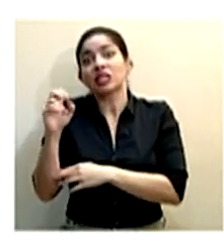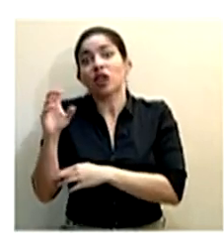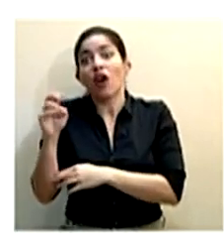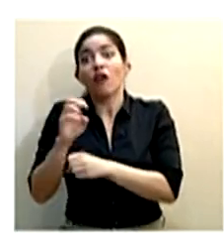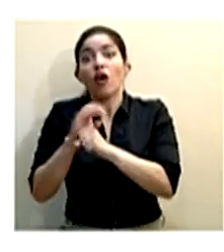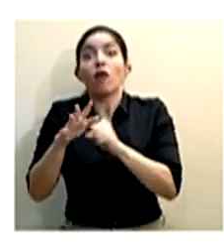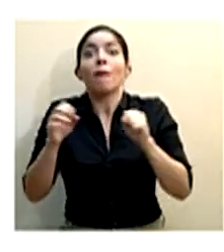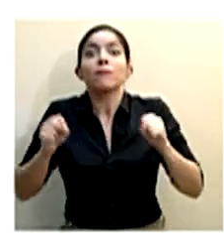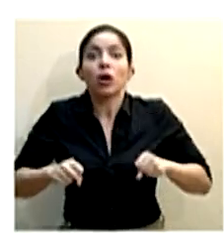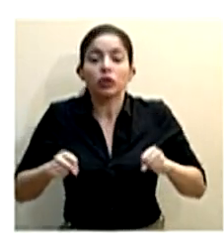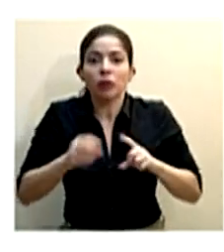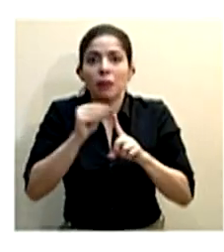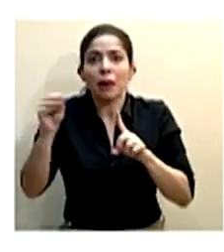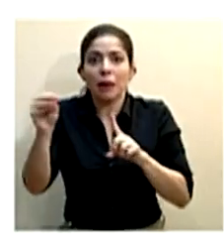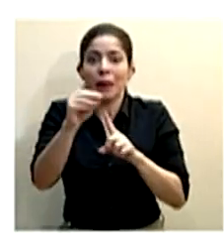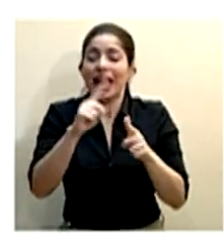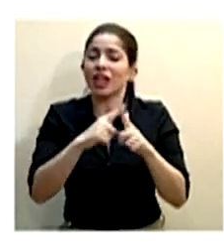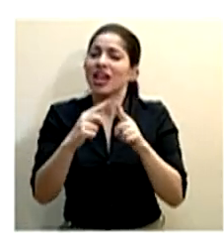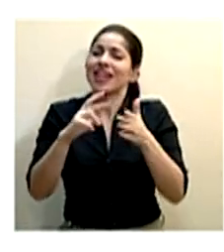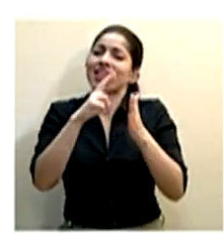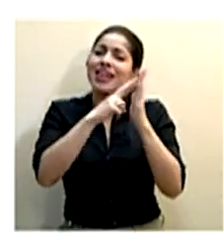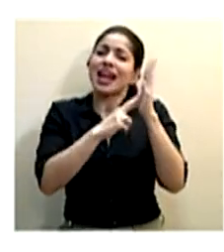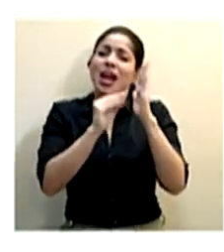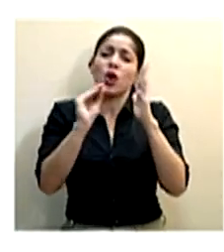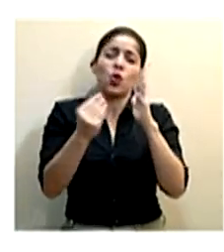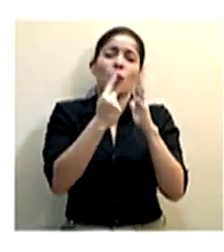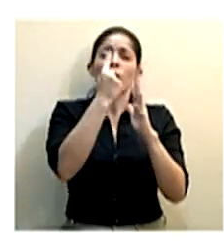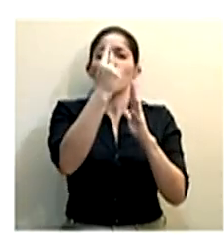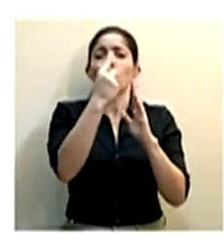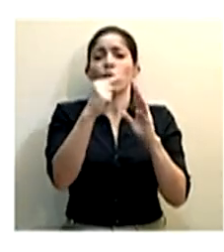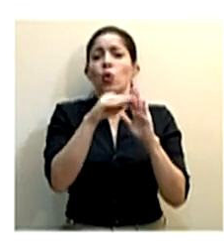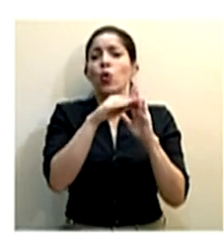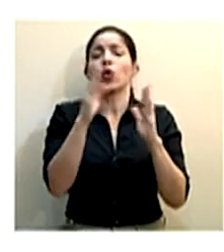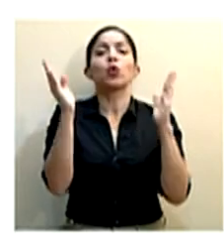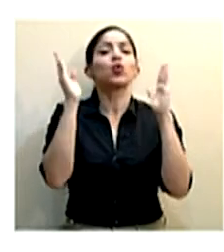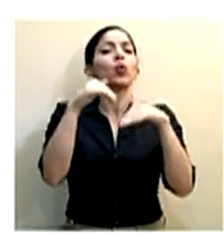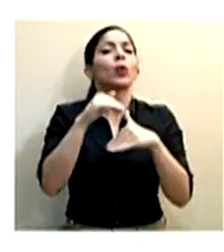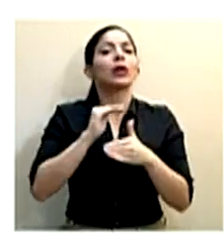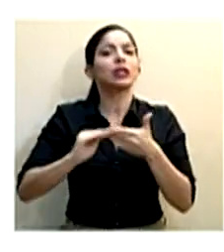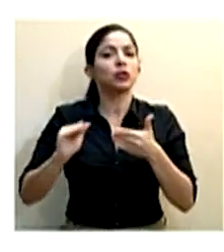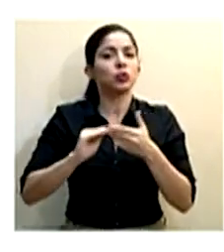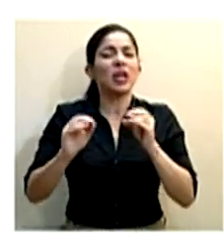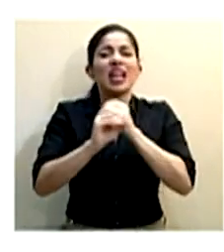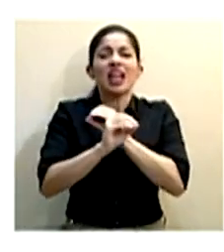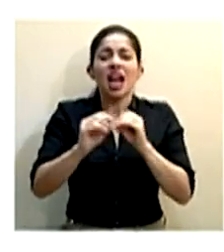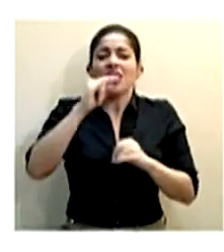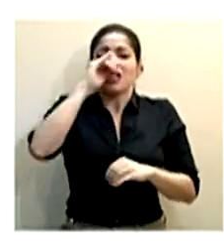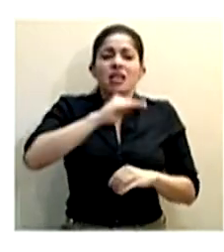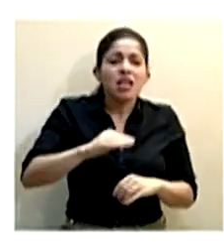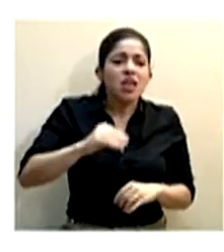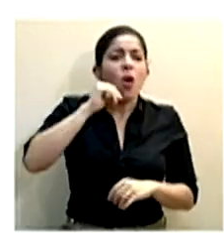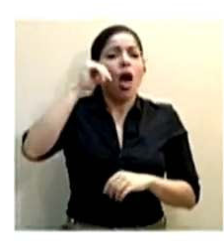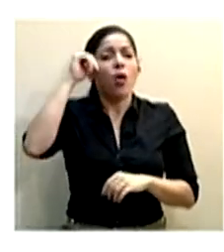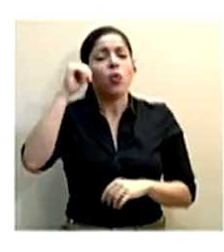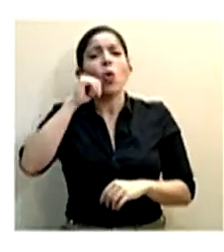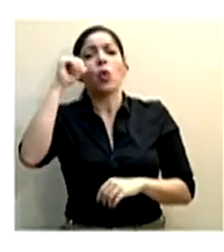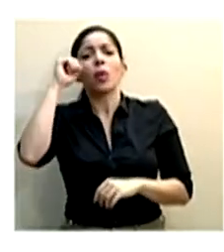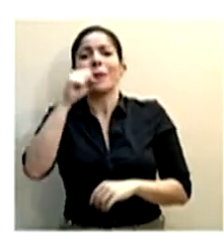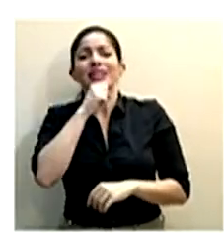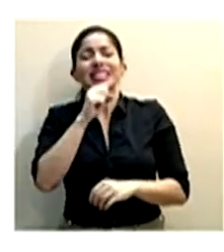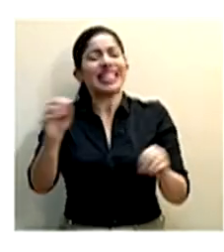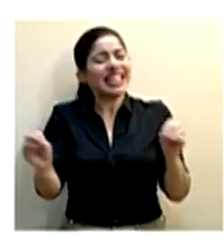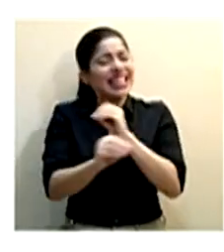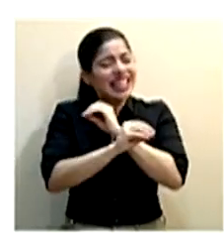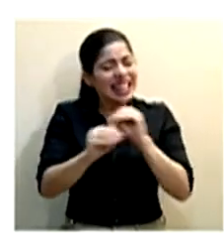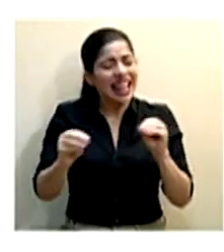el COVID-19. Así que, regla número uno. Nadie, no hay excusa. Nadie, ni niño, ni adulto, ni adulto mayor, tiene que